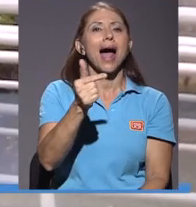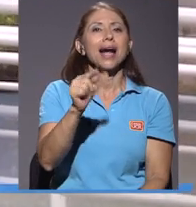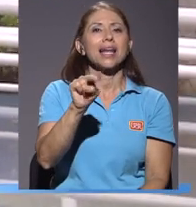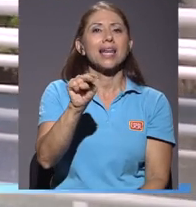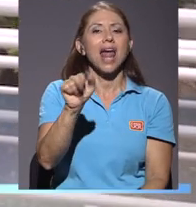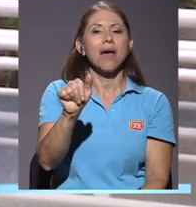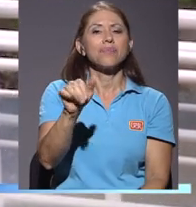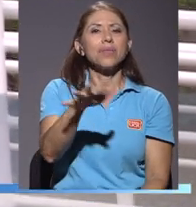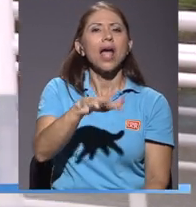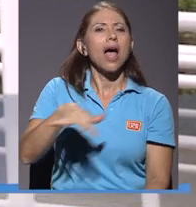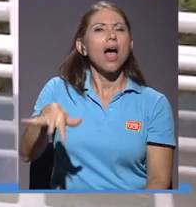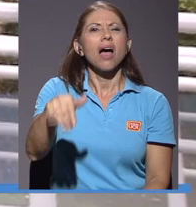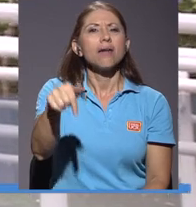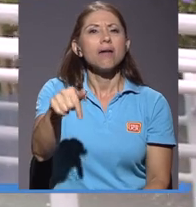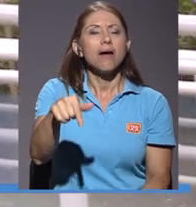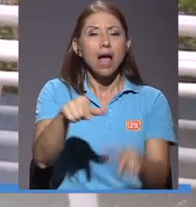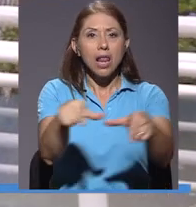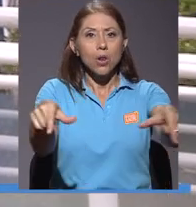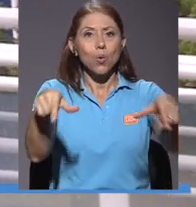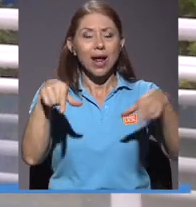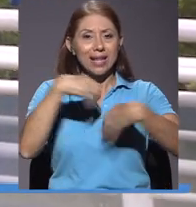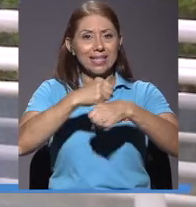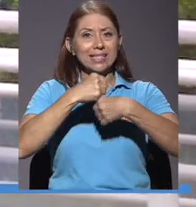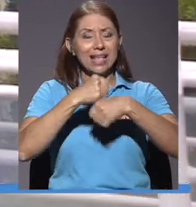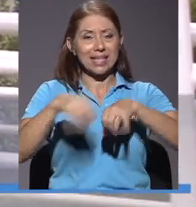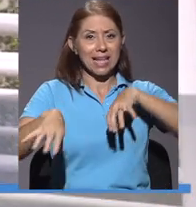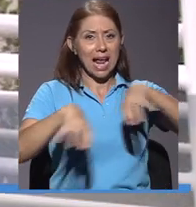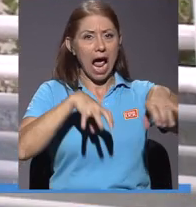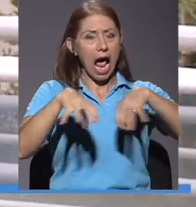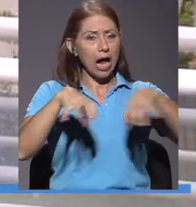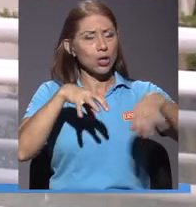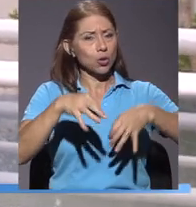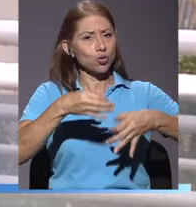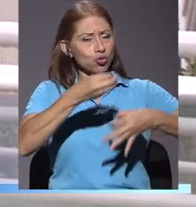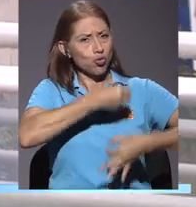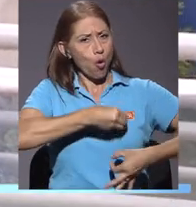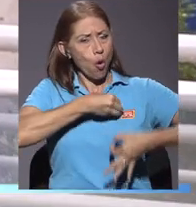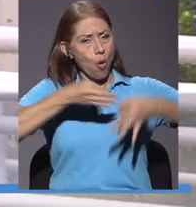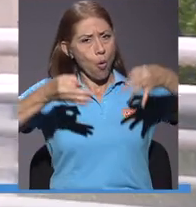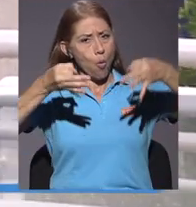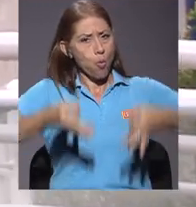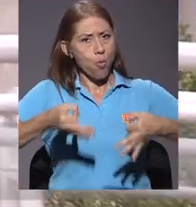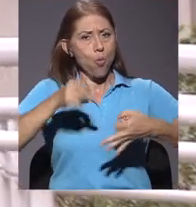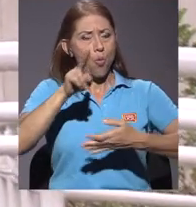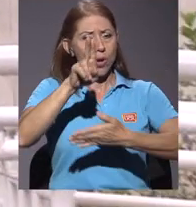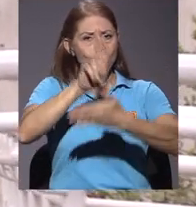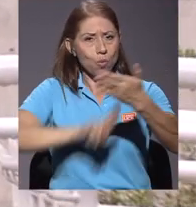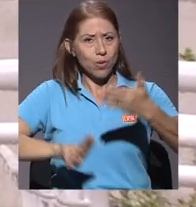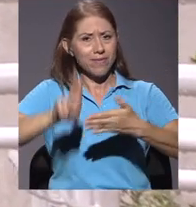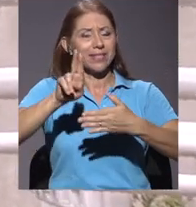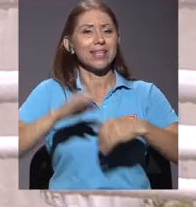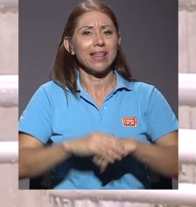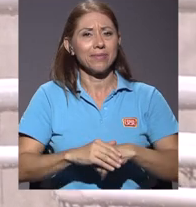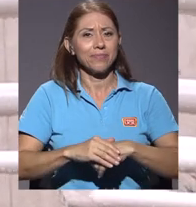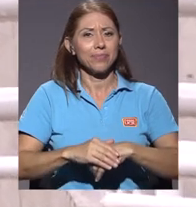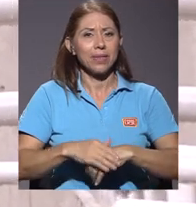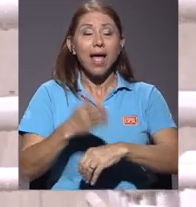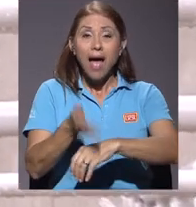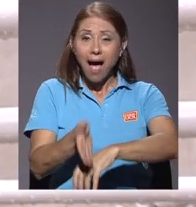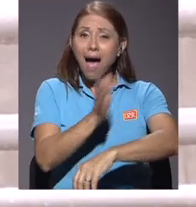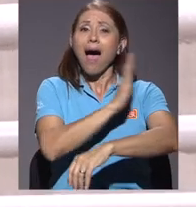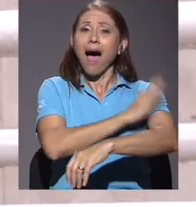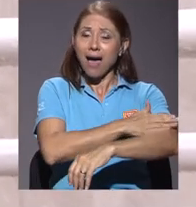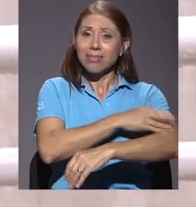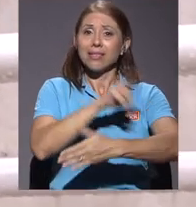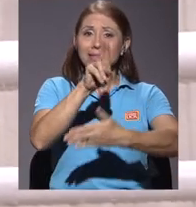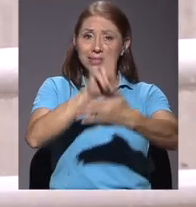espacio en el cual se llevan a cabo los actos solemnes de una universidad. Antes de que